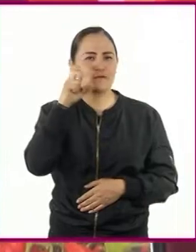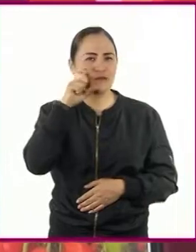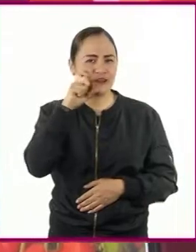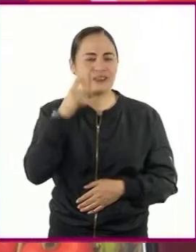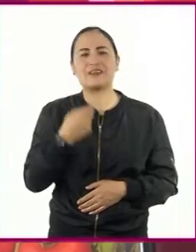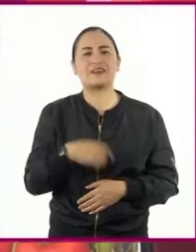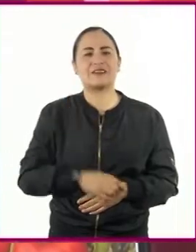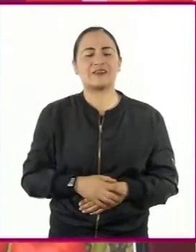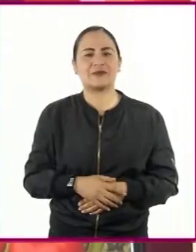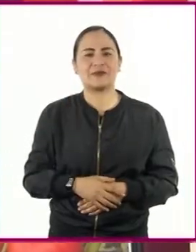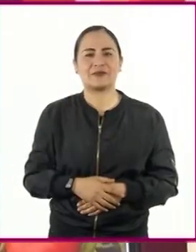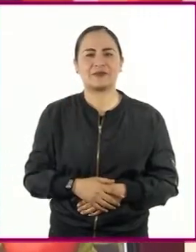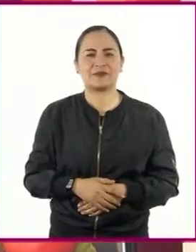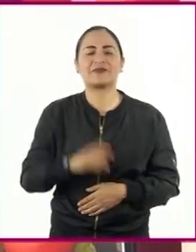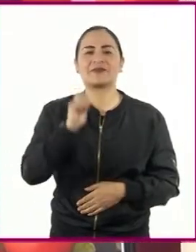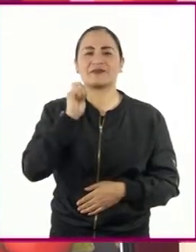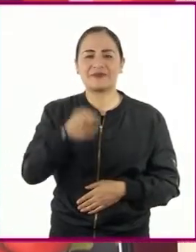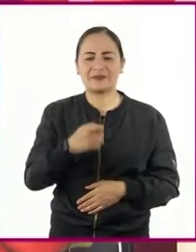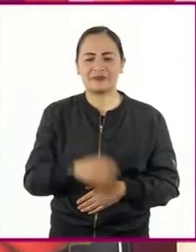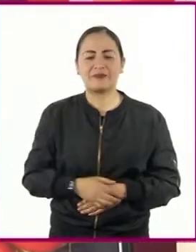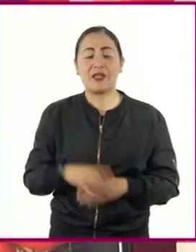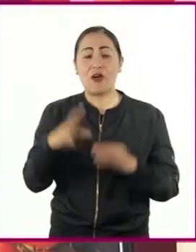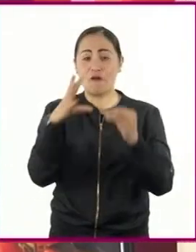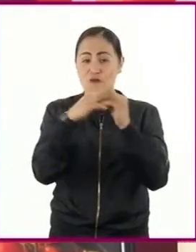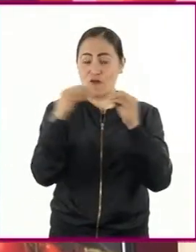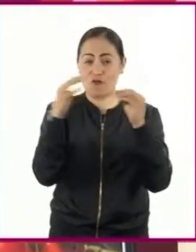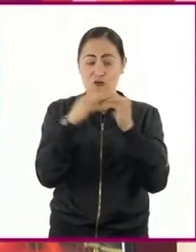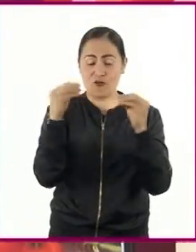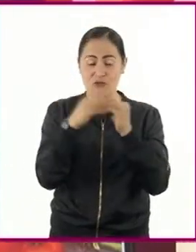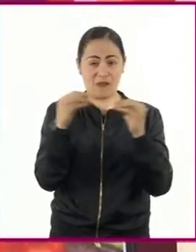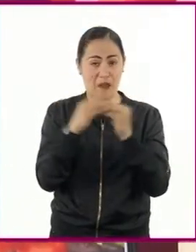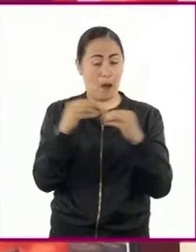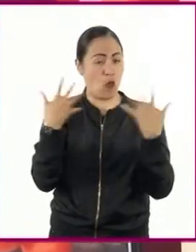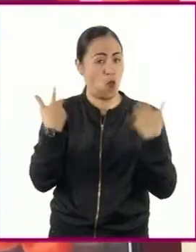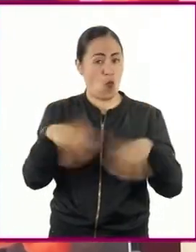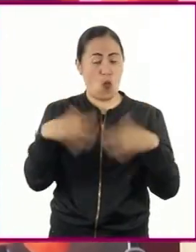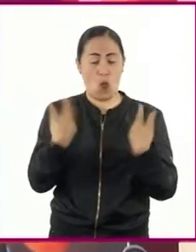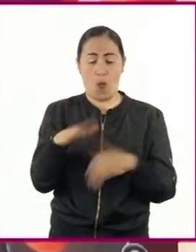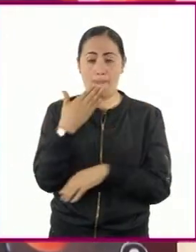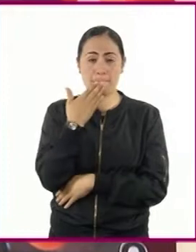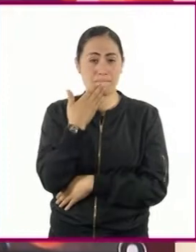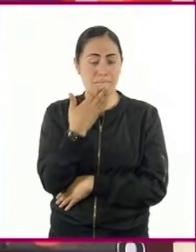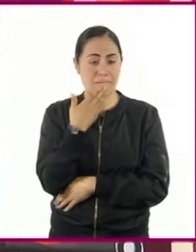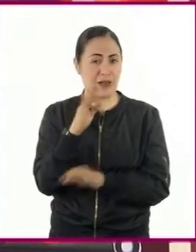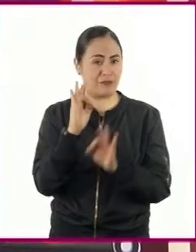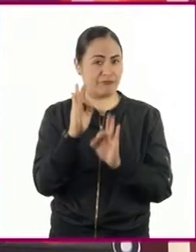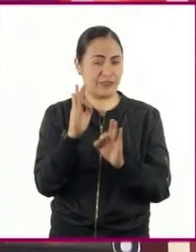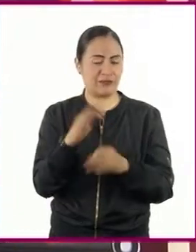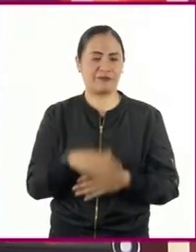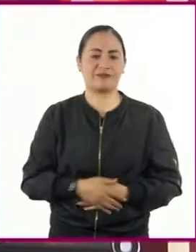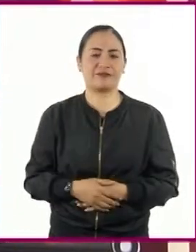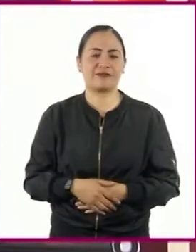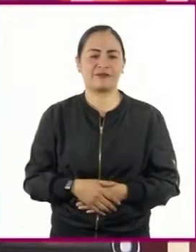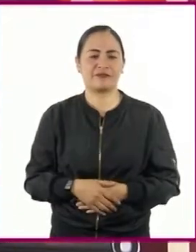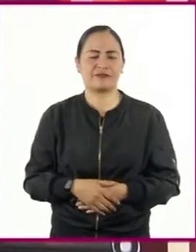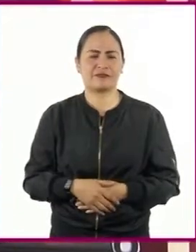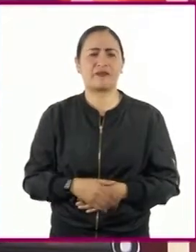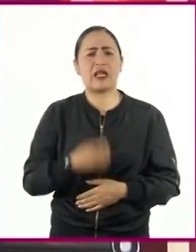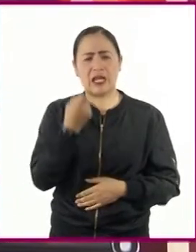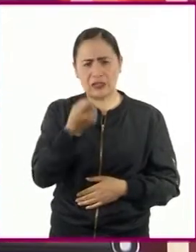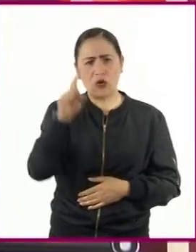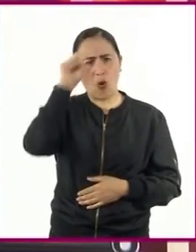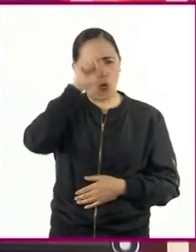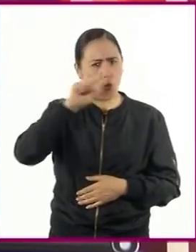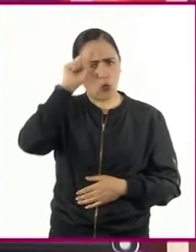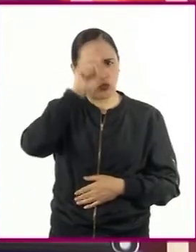Esta imagen nos muestra un fruto en perfectas condiciones. Tengo entendido que es muy recomendado